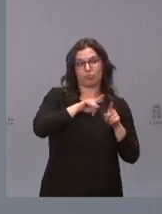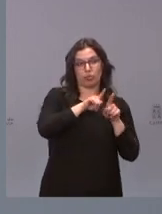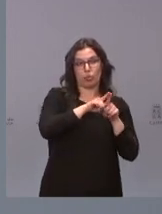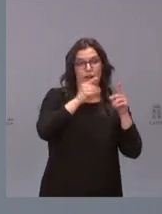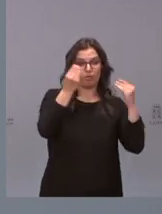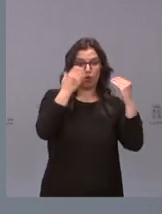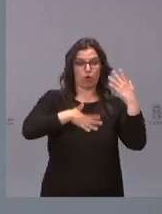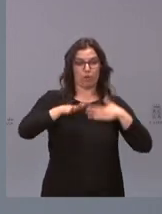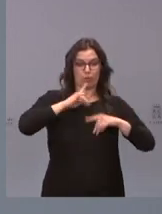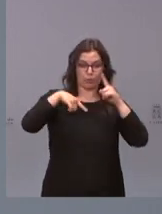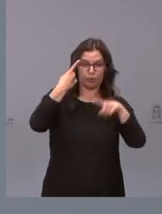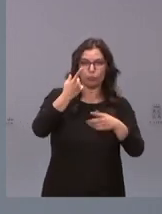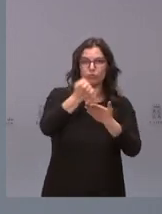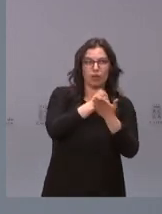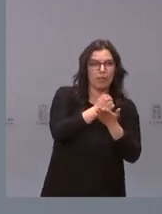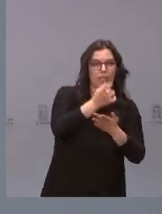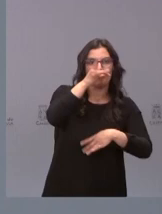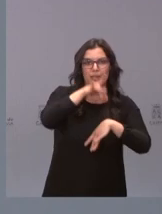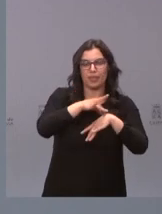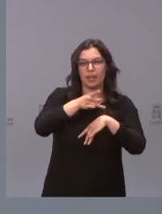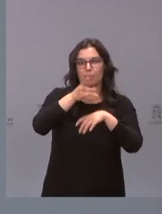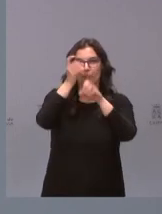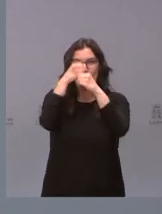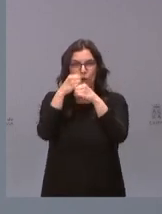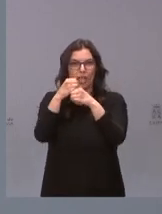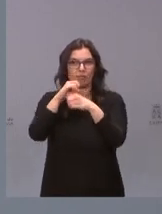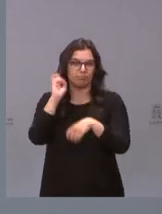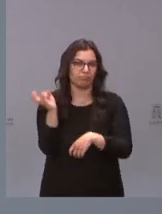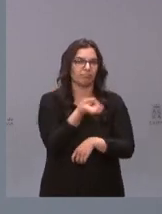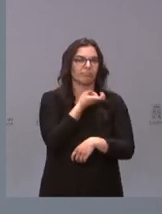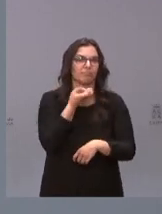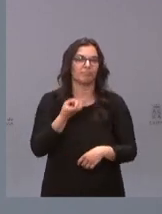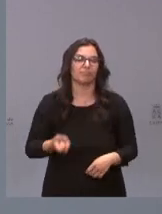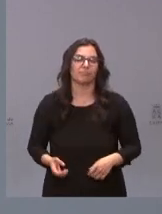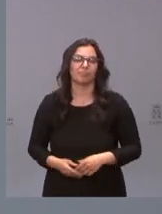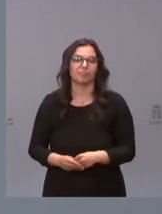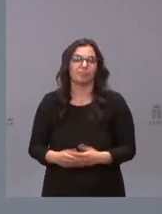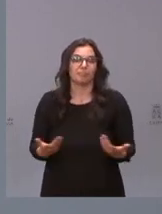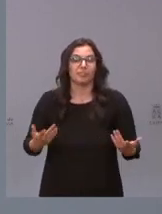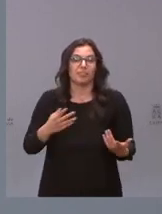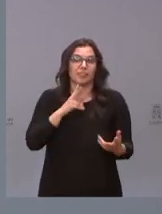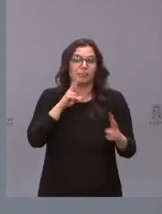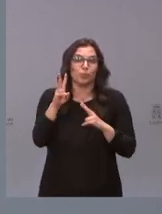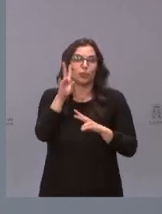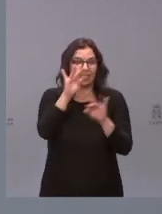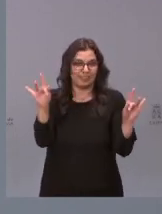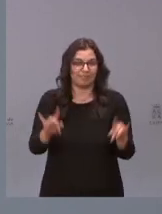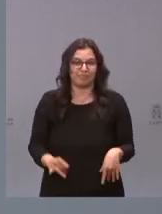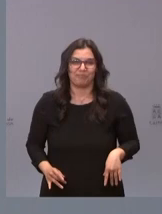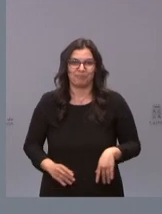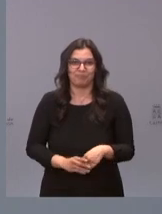farmacia medicina biología en estas líneas de trabajo así que la respuesta es afirmativa